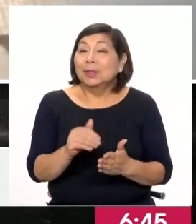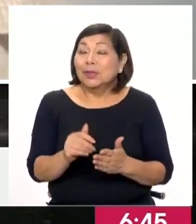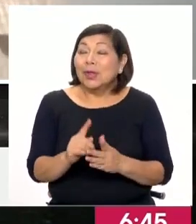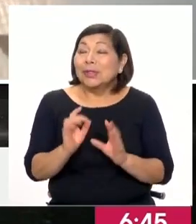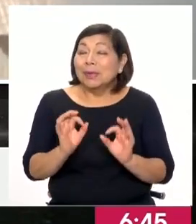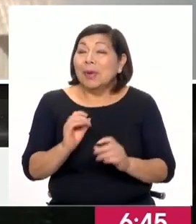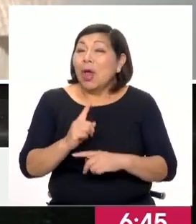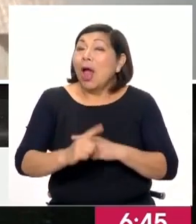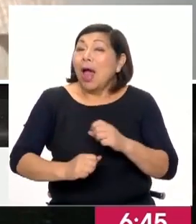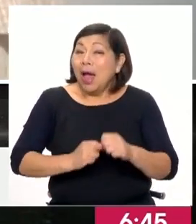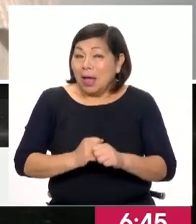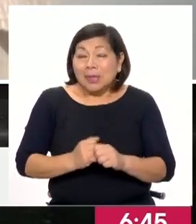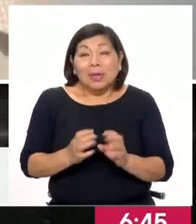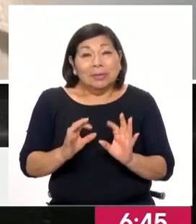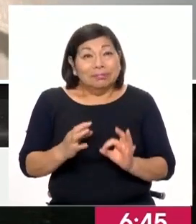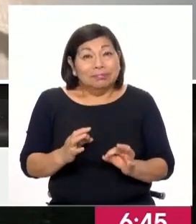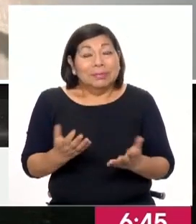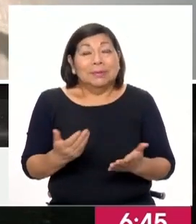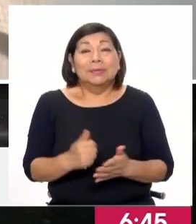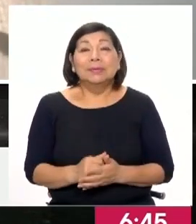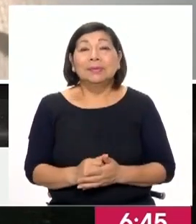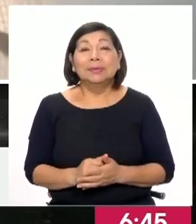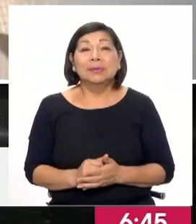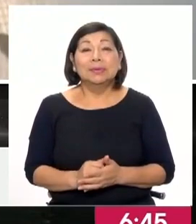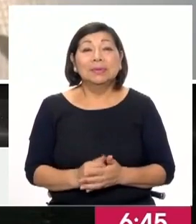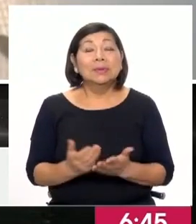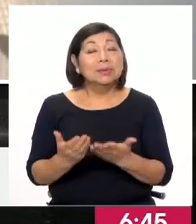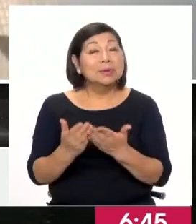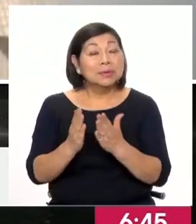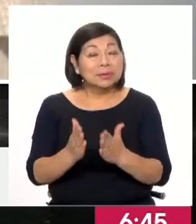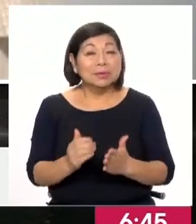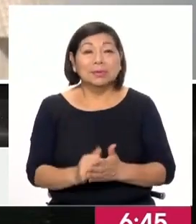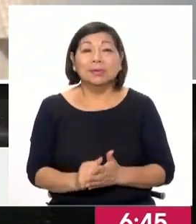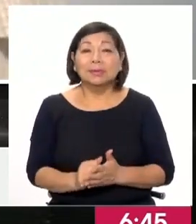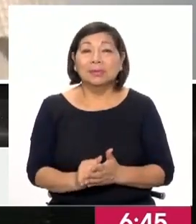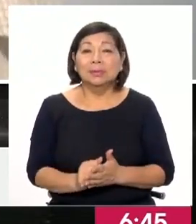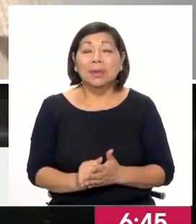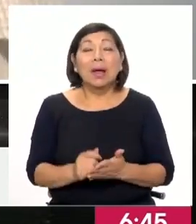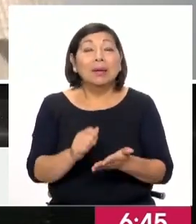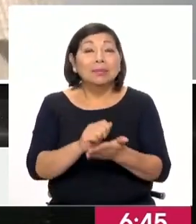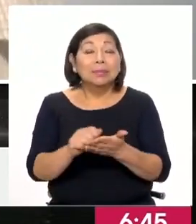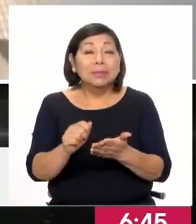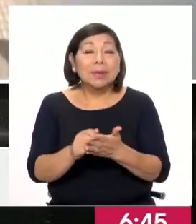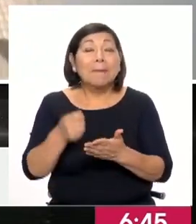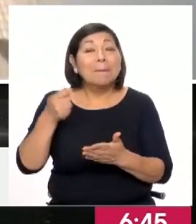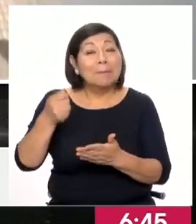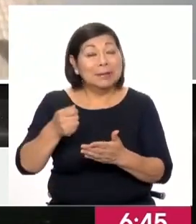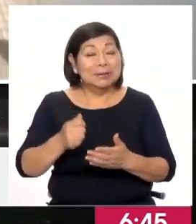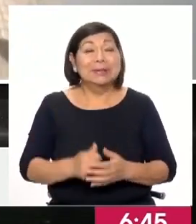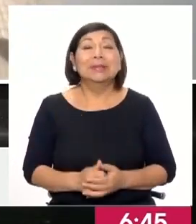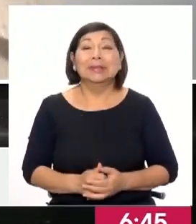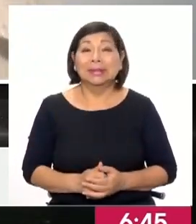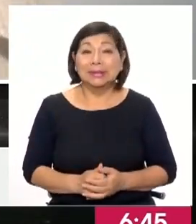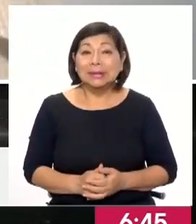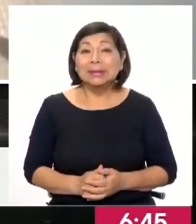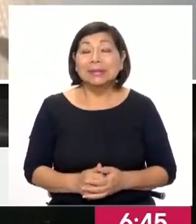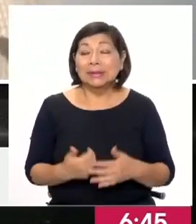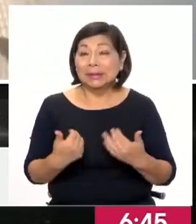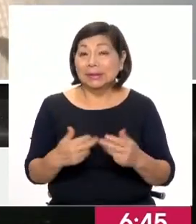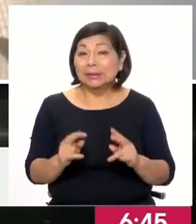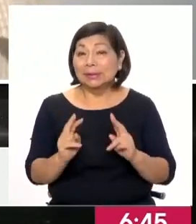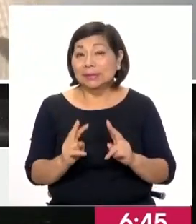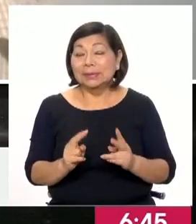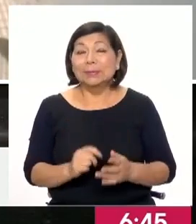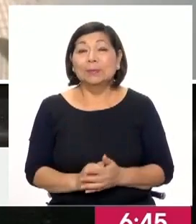años resulta un factor de subida de precios el tema de las matrículas, pensiones, etcétera. Claro. Ahora, ya viendo